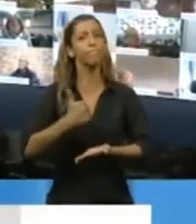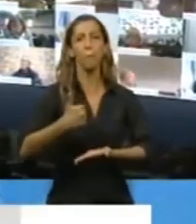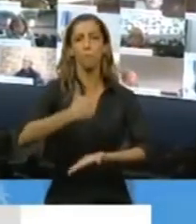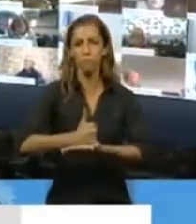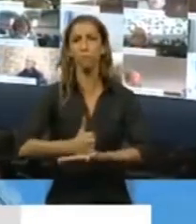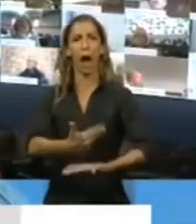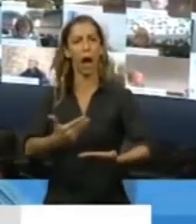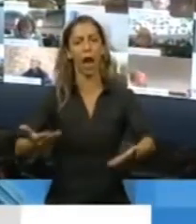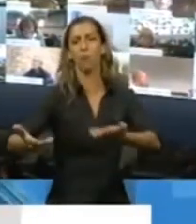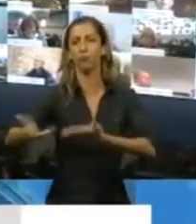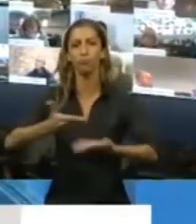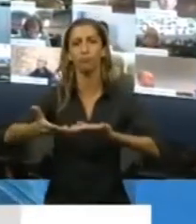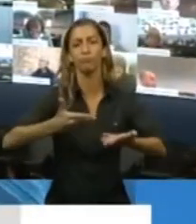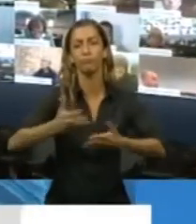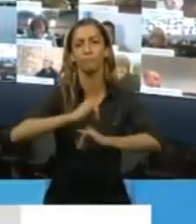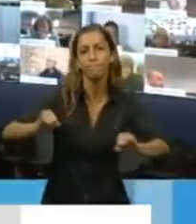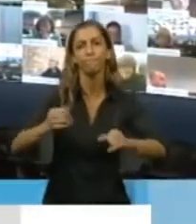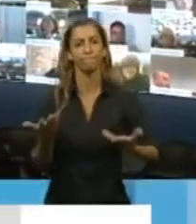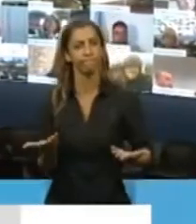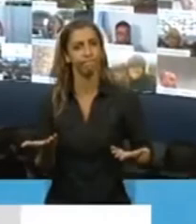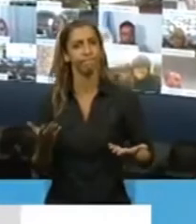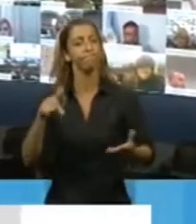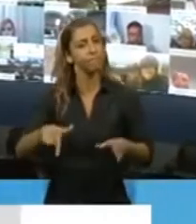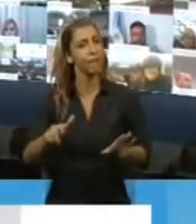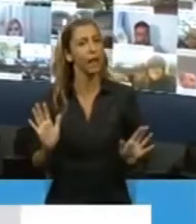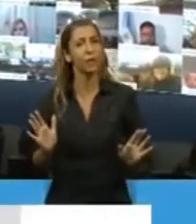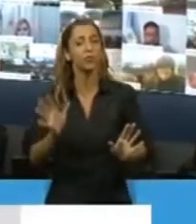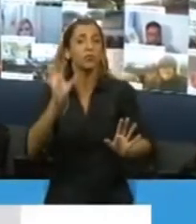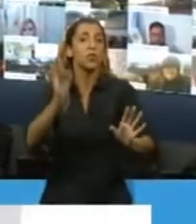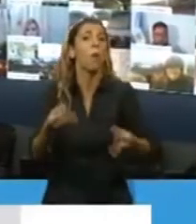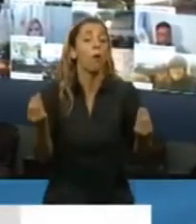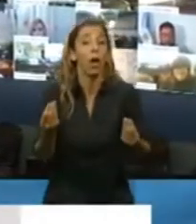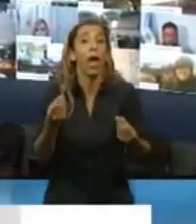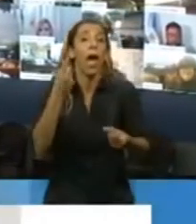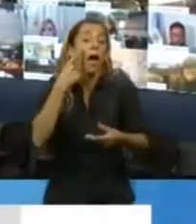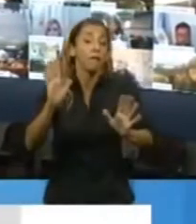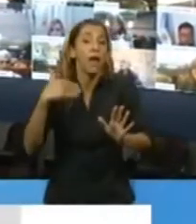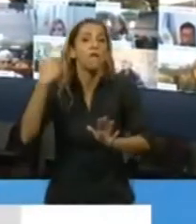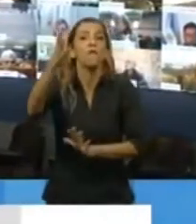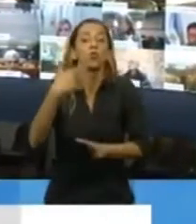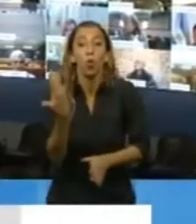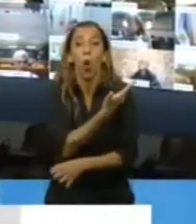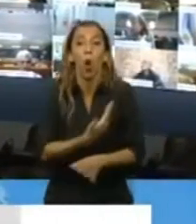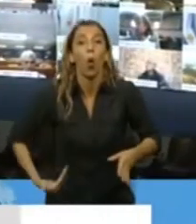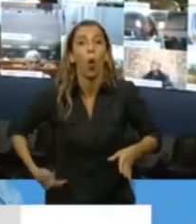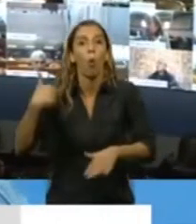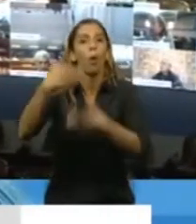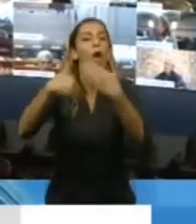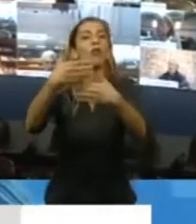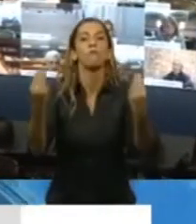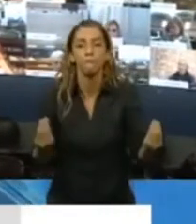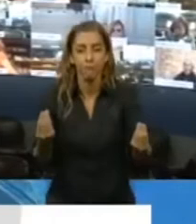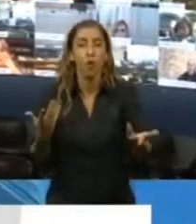empoderados. Está en crisis un paradigma de gobierno que trasciende fronteras y atraviesa todo el mundo.